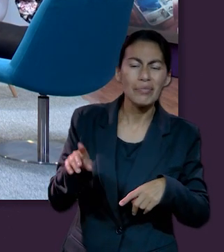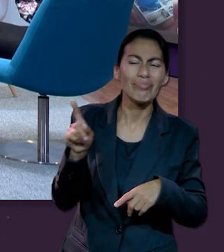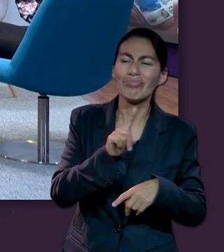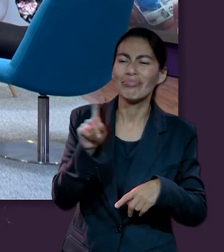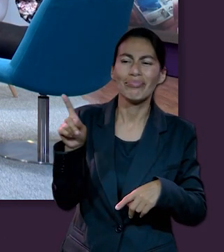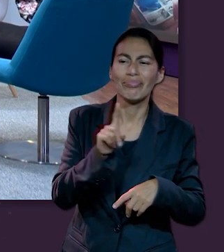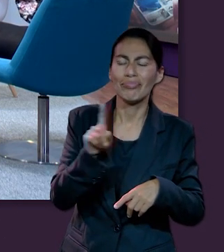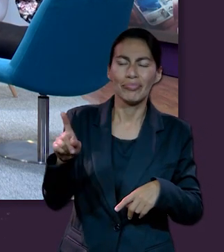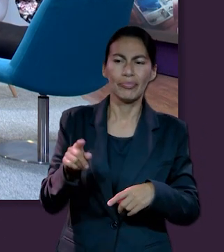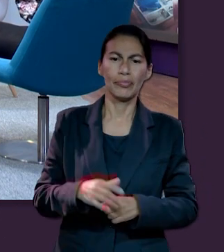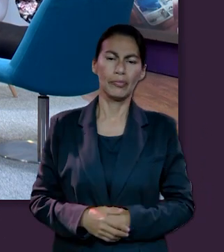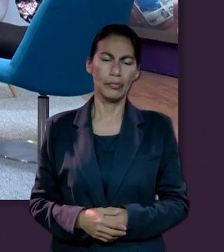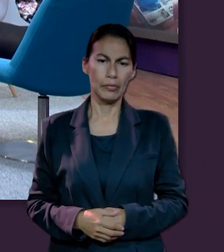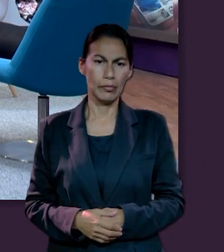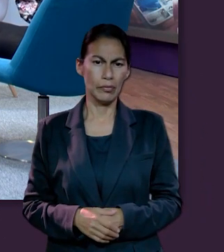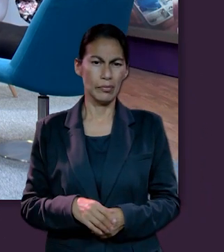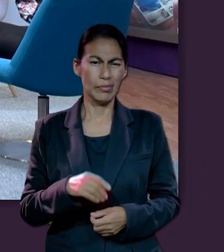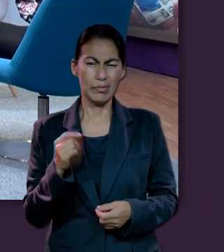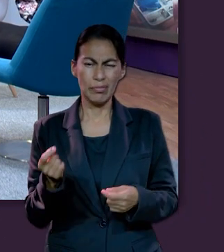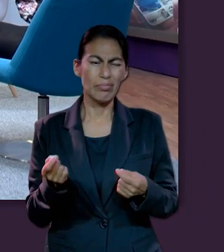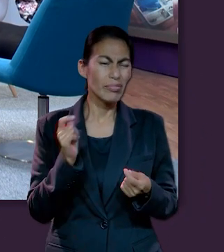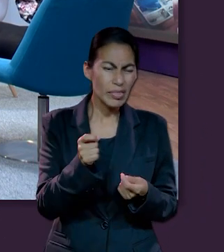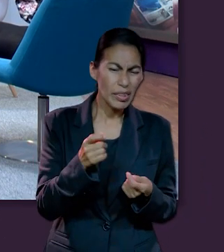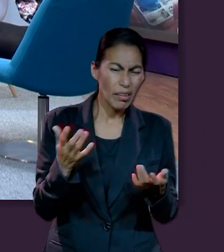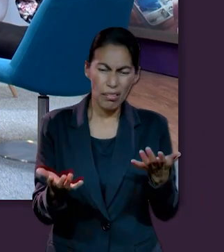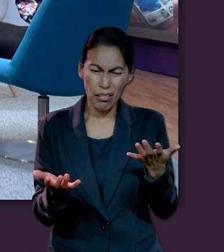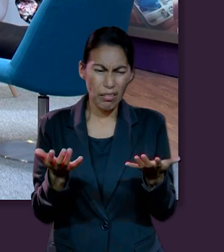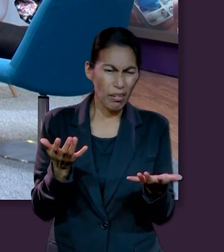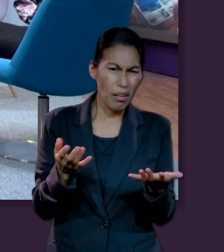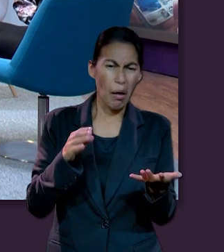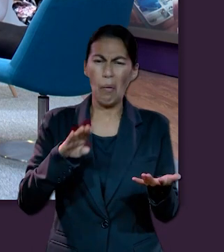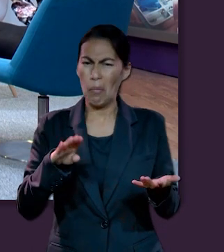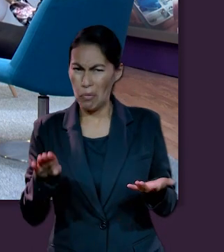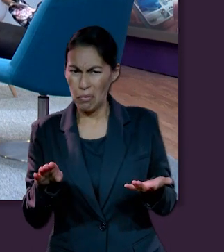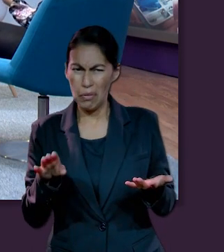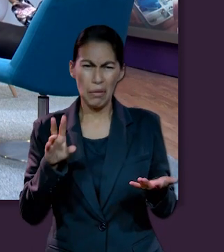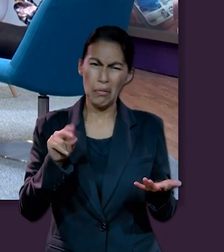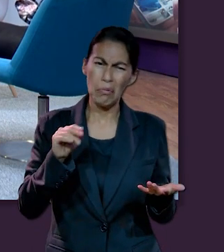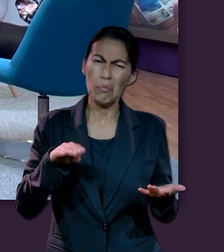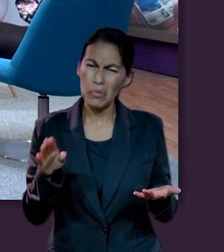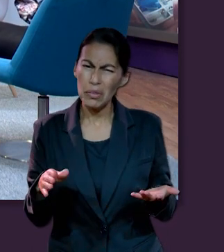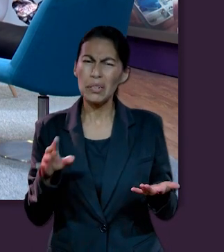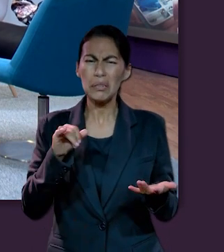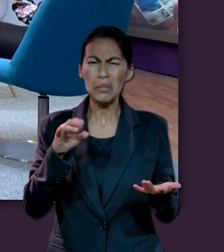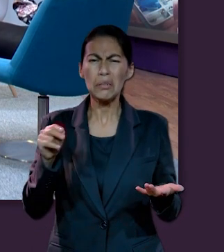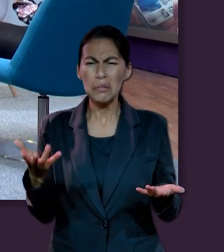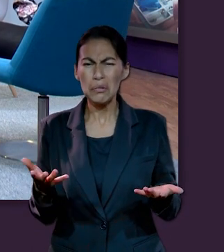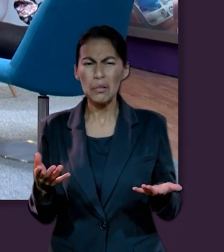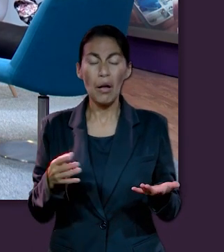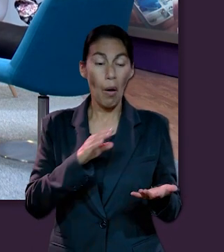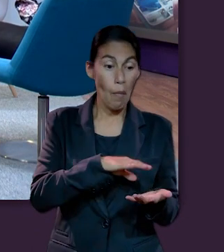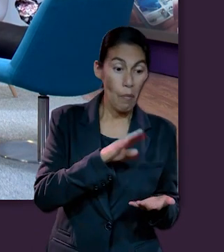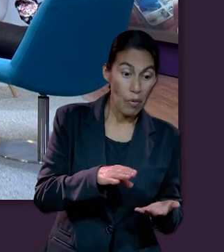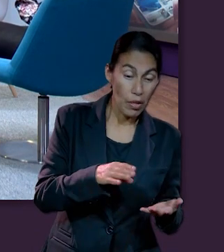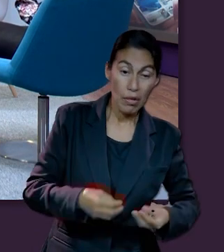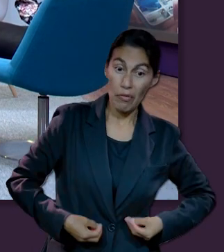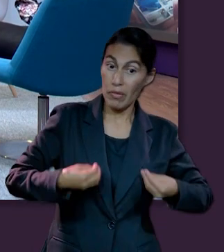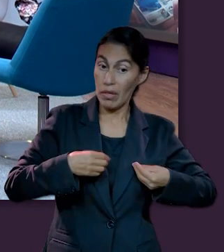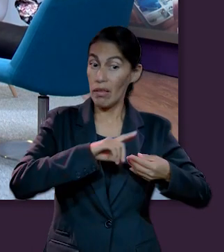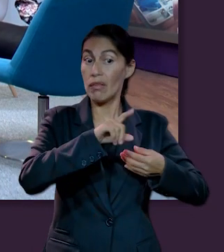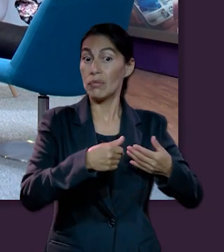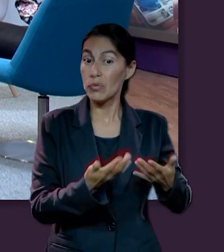será peligroso intentar integrar estas ideas? ¿Y será que realmente hay vida más allá de la muerte?